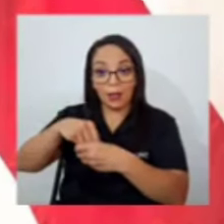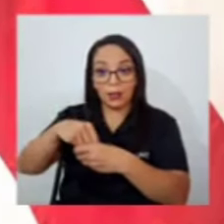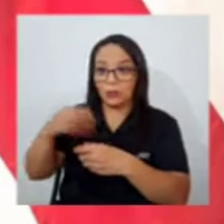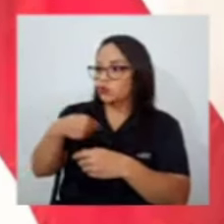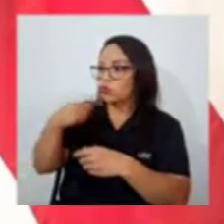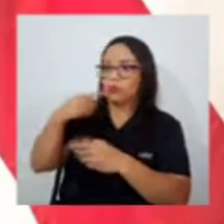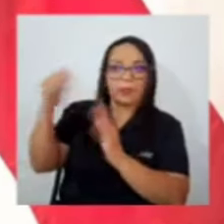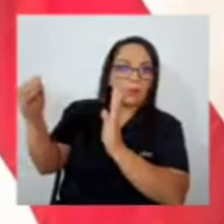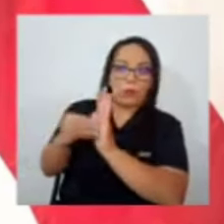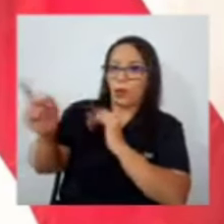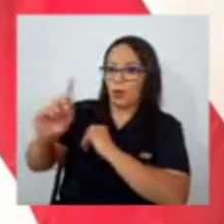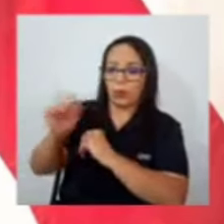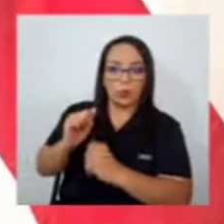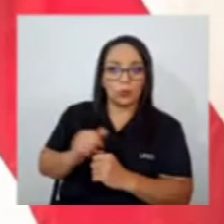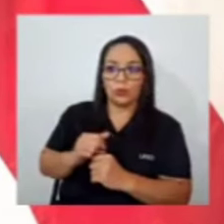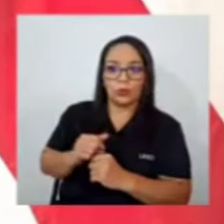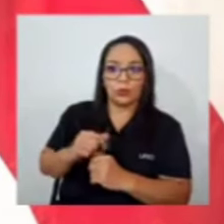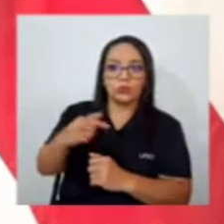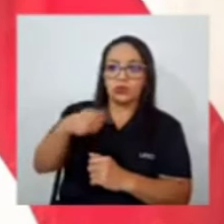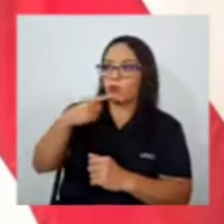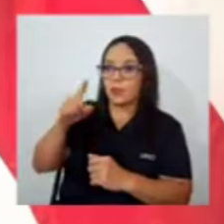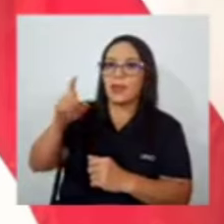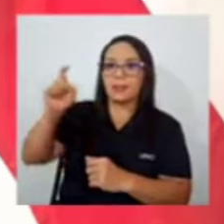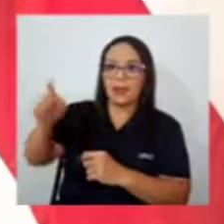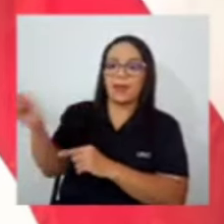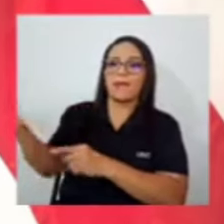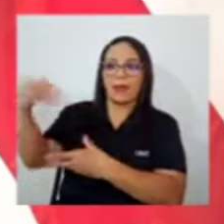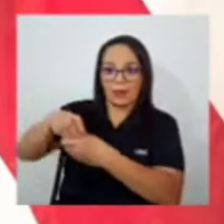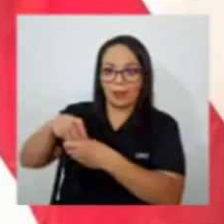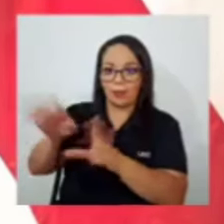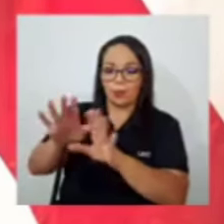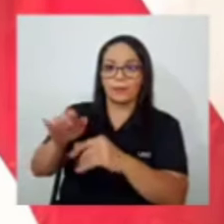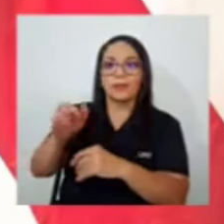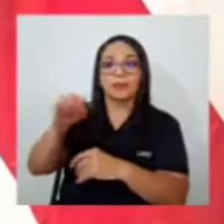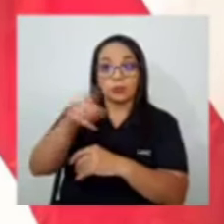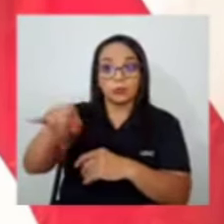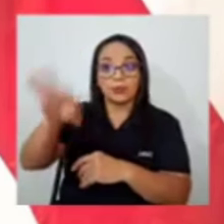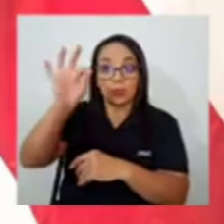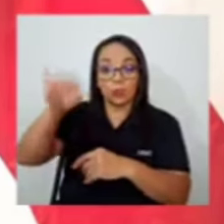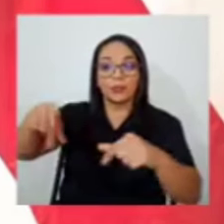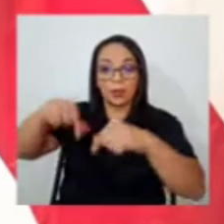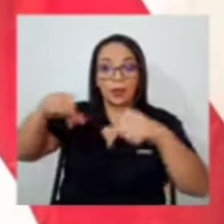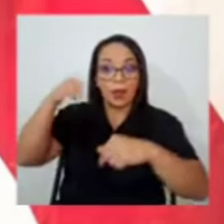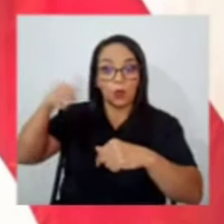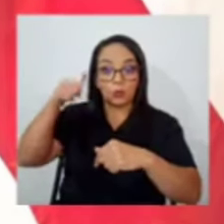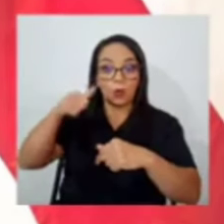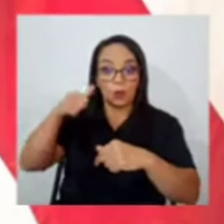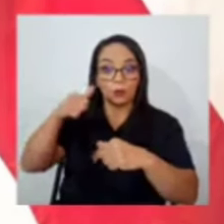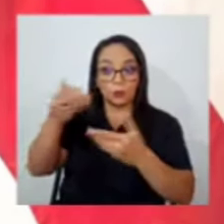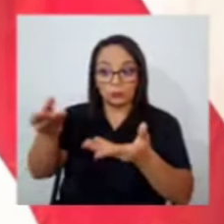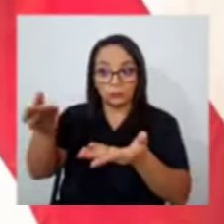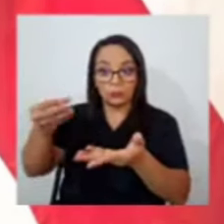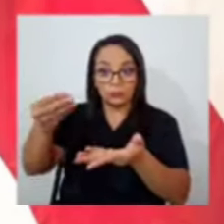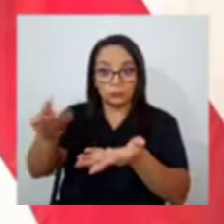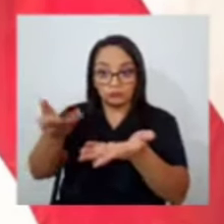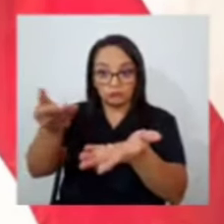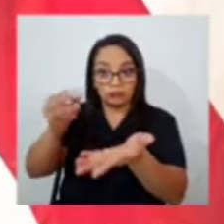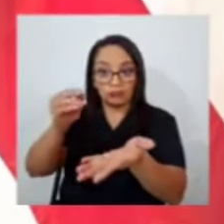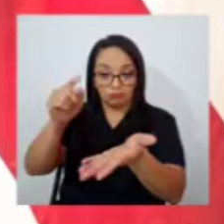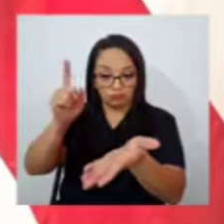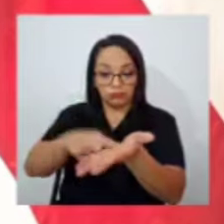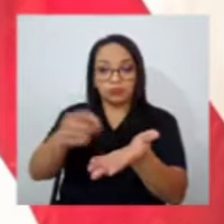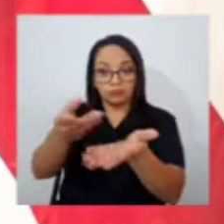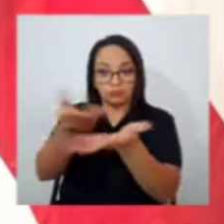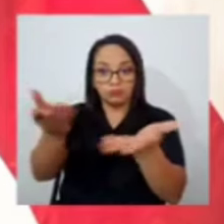no dije tiene que ir choreco es más si encuentran el audio lo pasamos para que don David se dé por